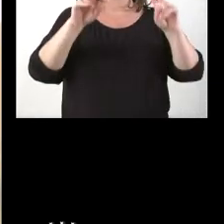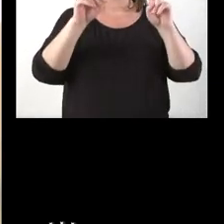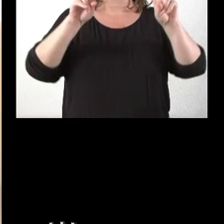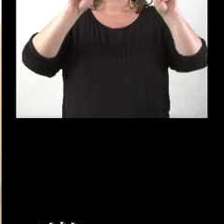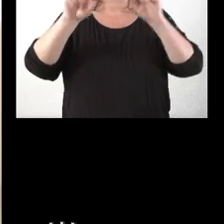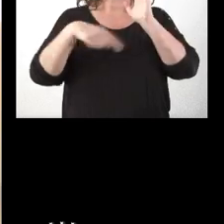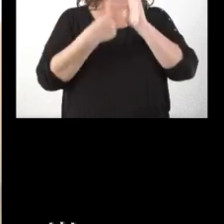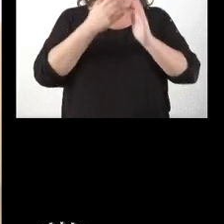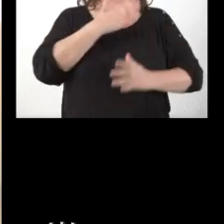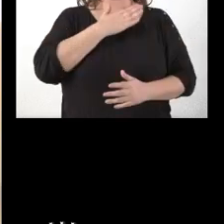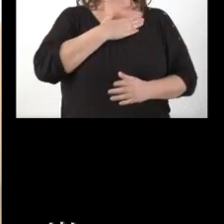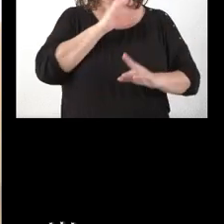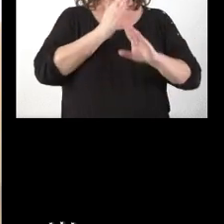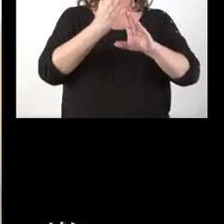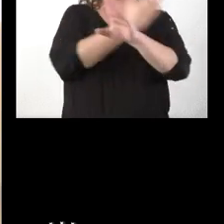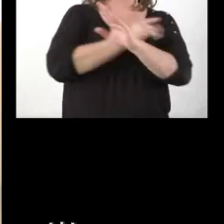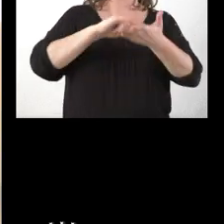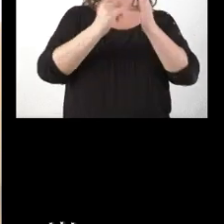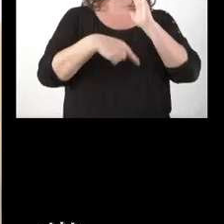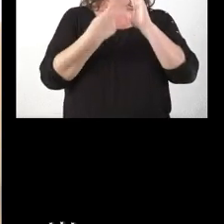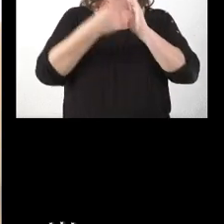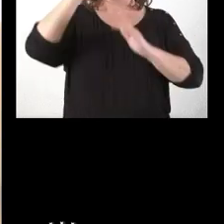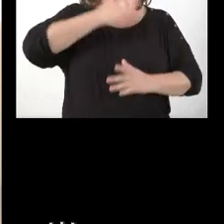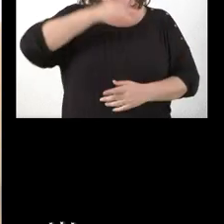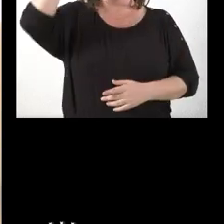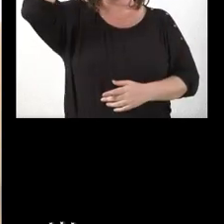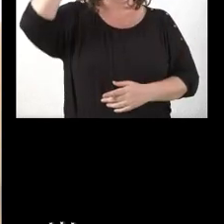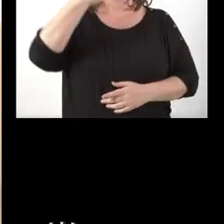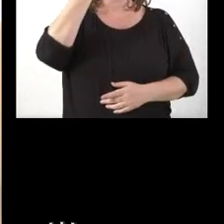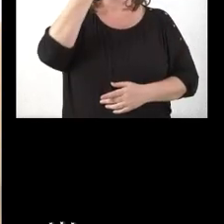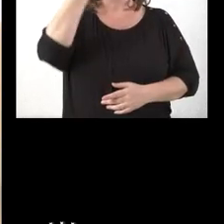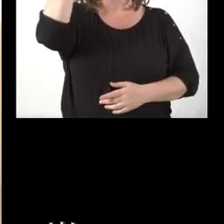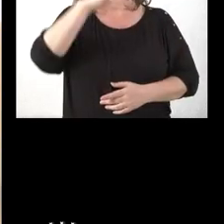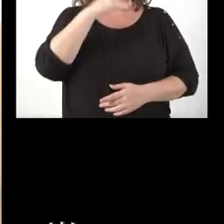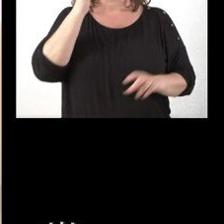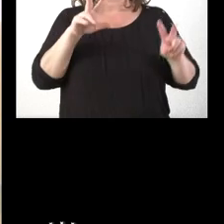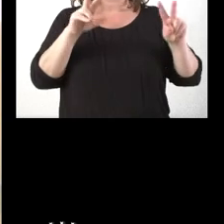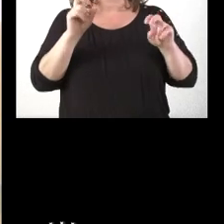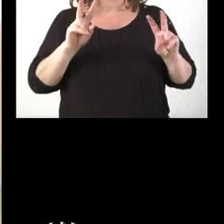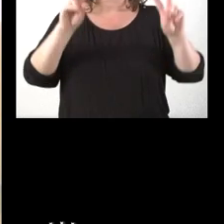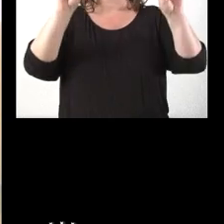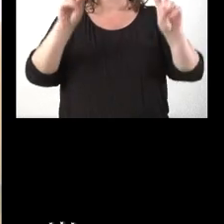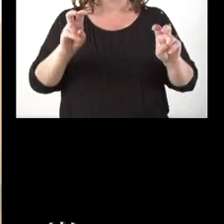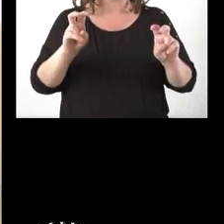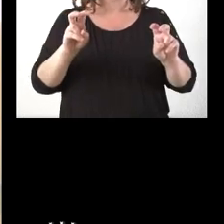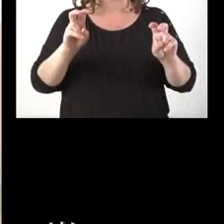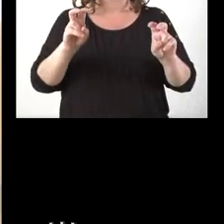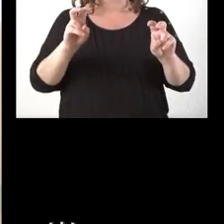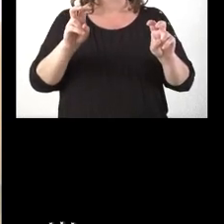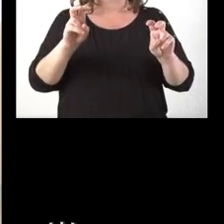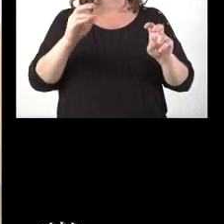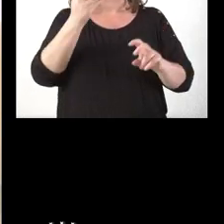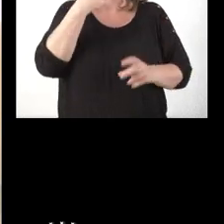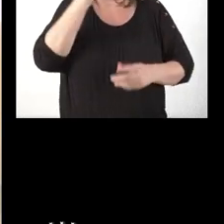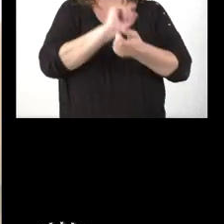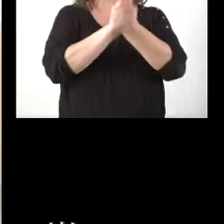patrimonio, de proyecto de ley de patrimonio cultural, me interesaría saber si hay alguna novedad respecto a las visitas, si hay algún